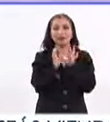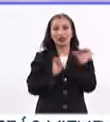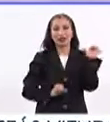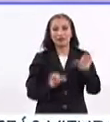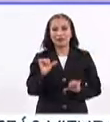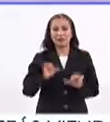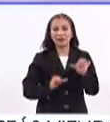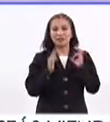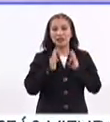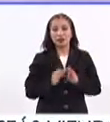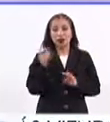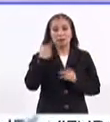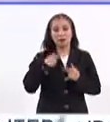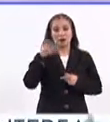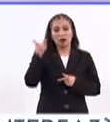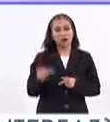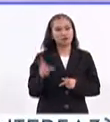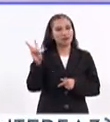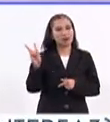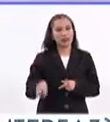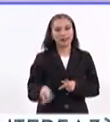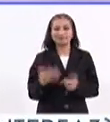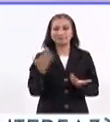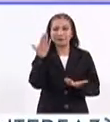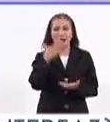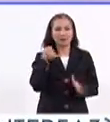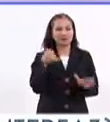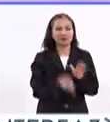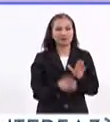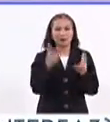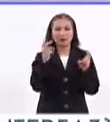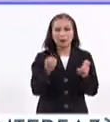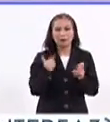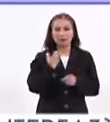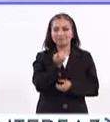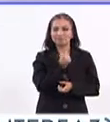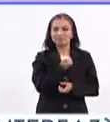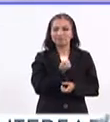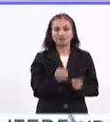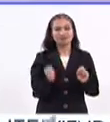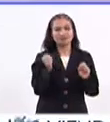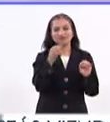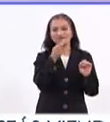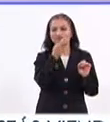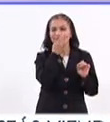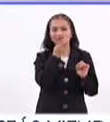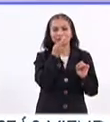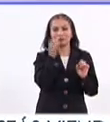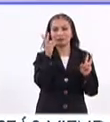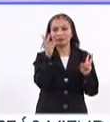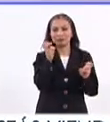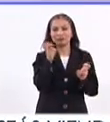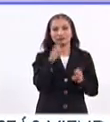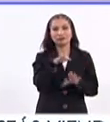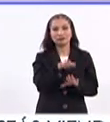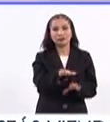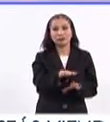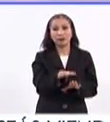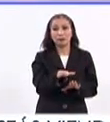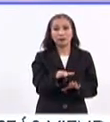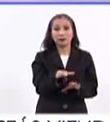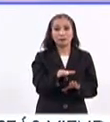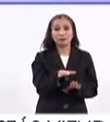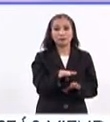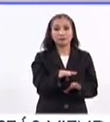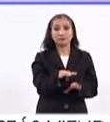de la activación física. Alguien que, bueno, pues sin duda sabe mucho de este tema, es experto en este tipo de temas de lo